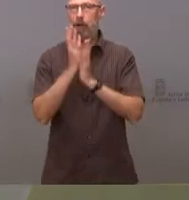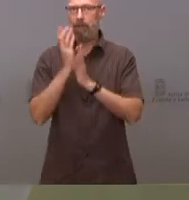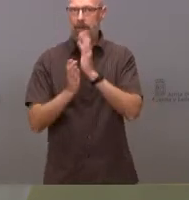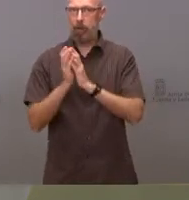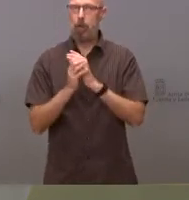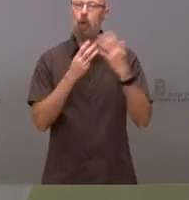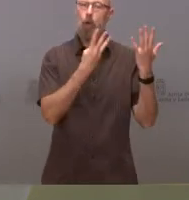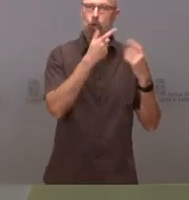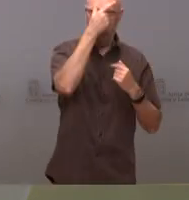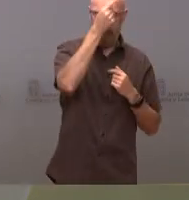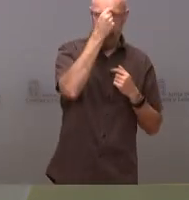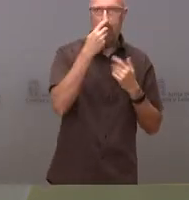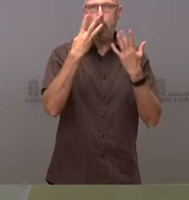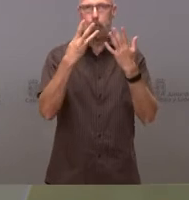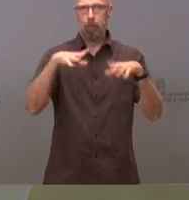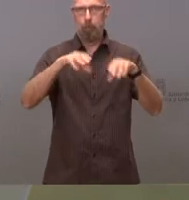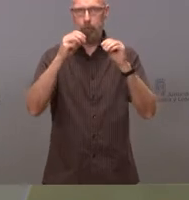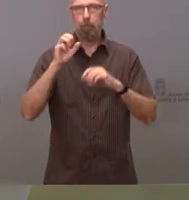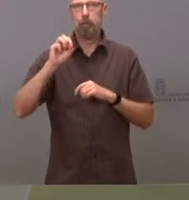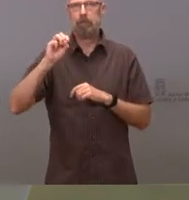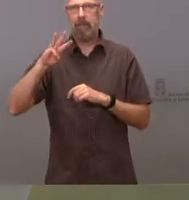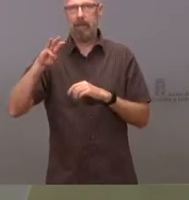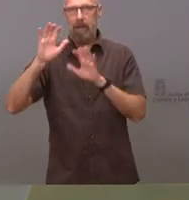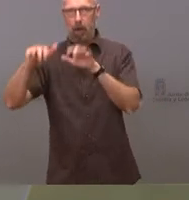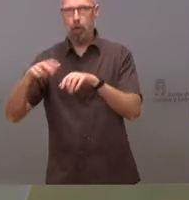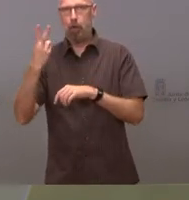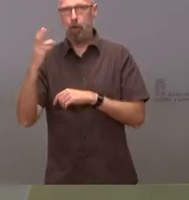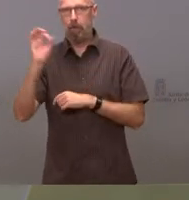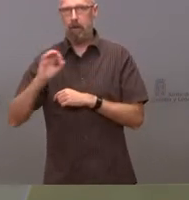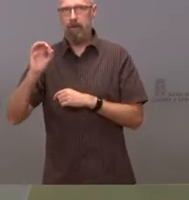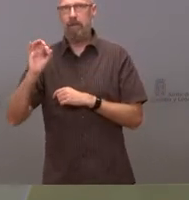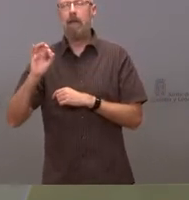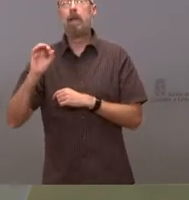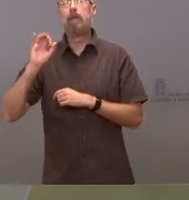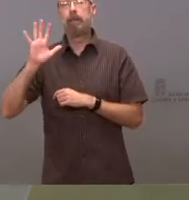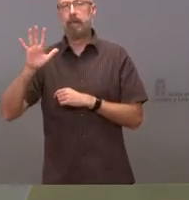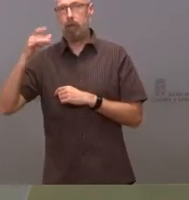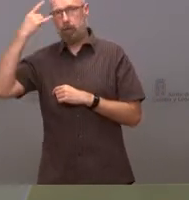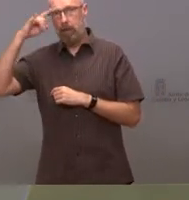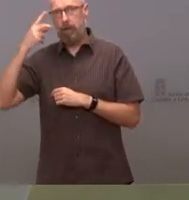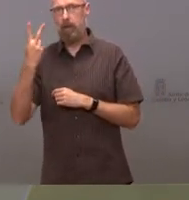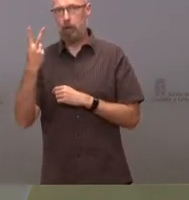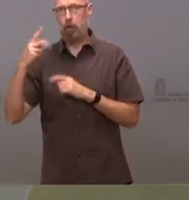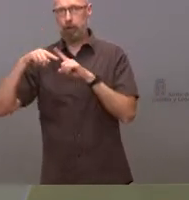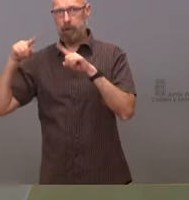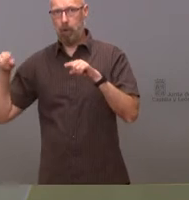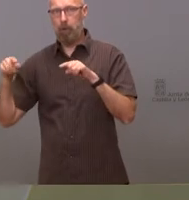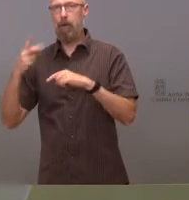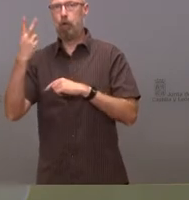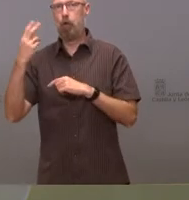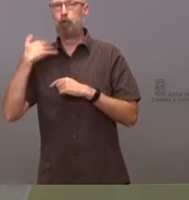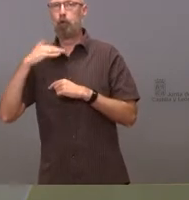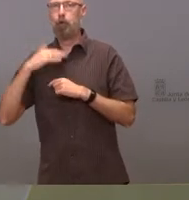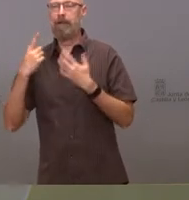Burgos, 13 en León, 2 en Palencia, 5 en Salamanca, 2 en Segovia, 2 en Soria,